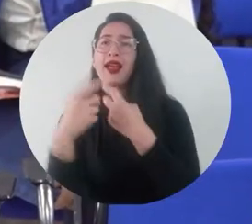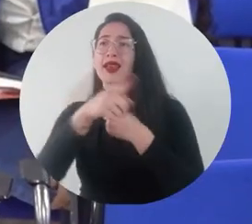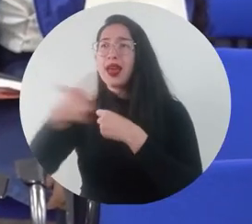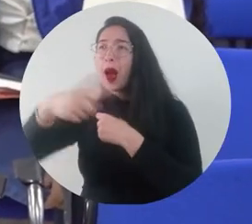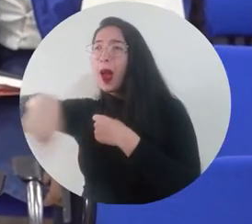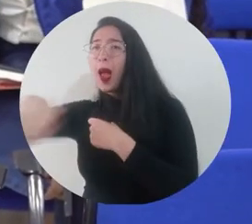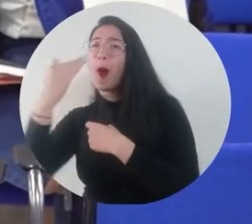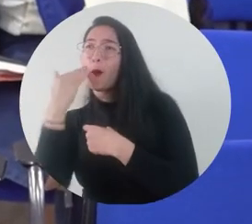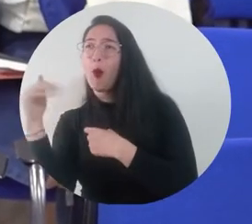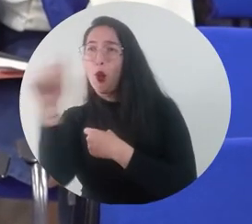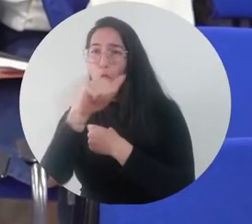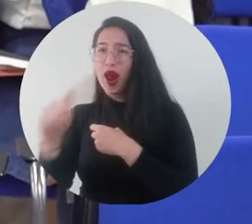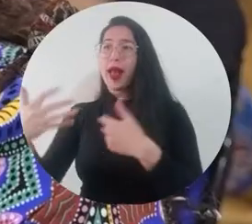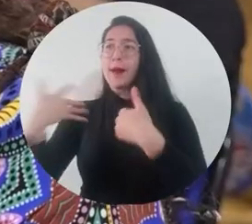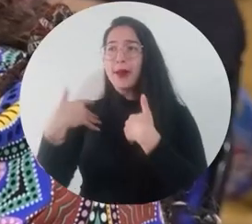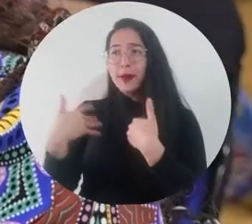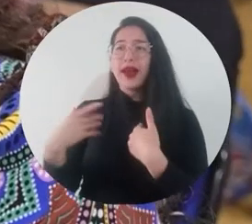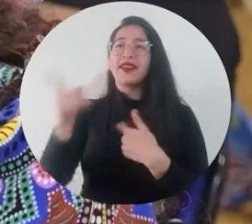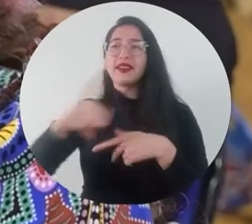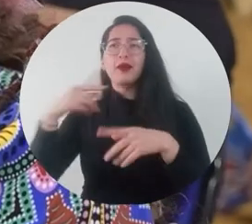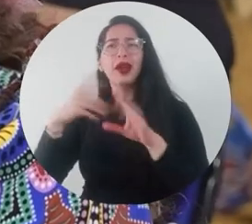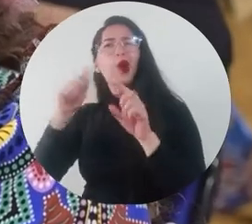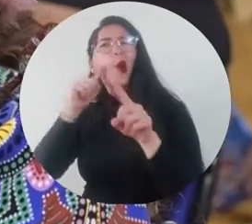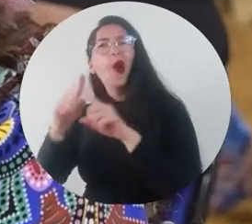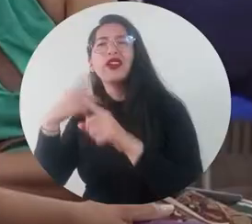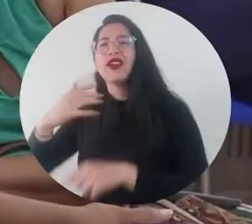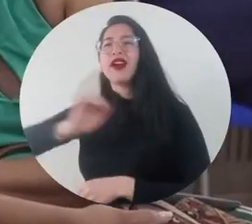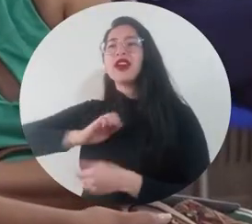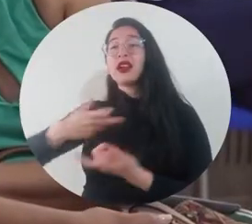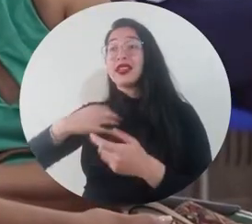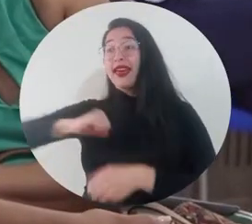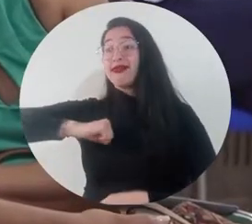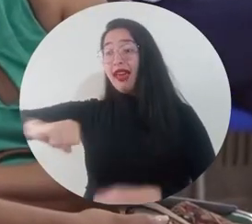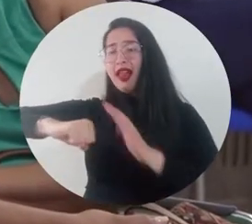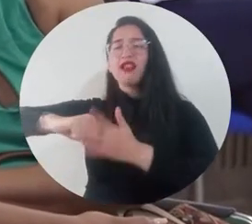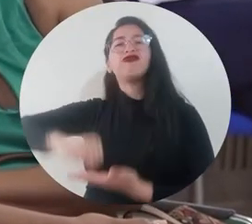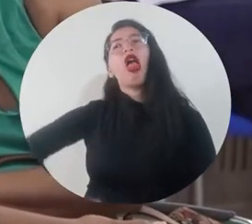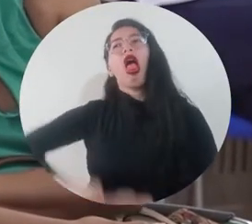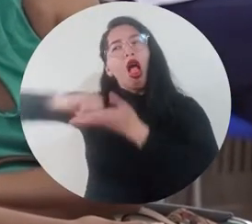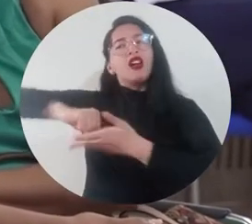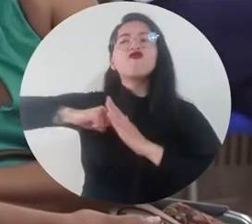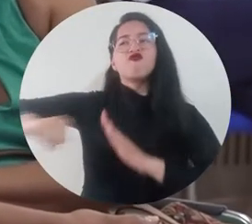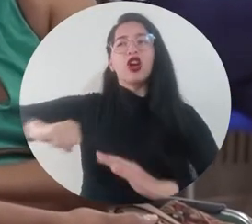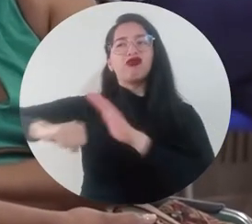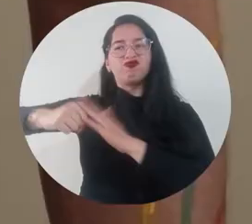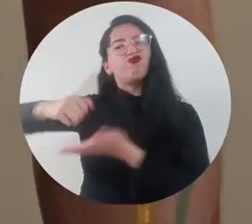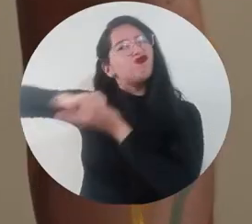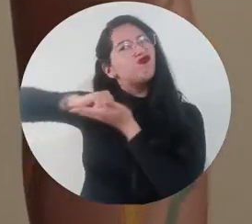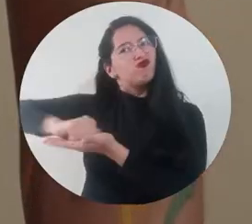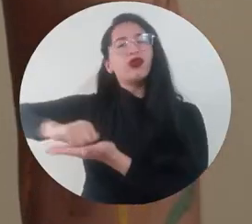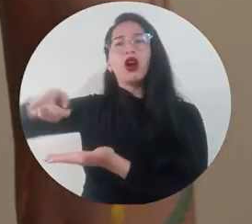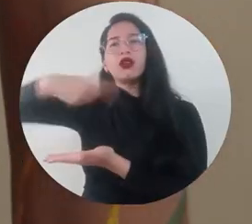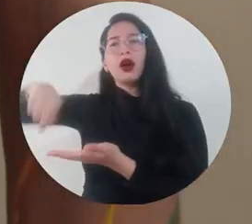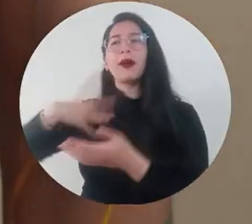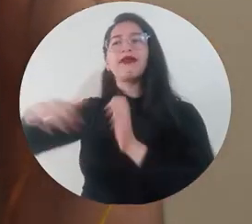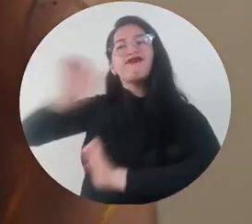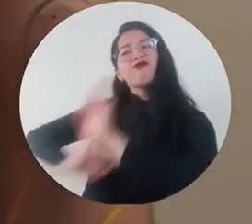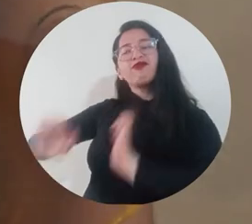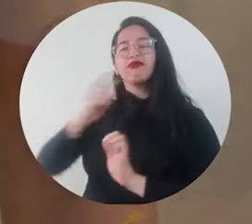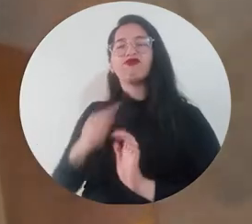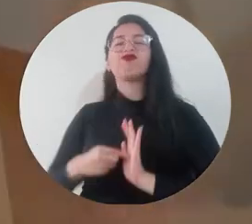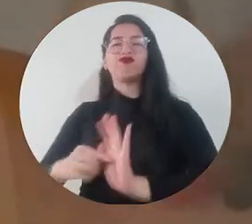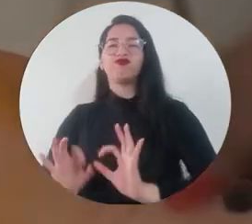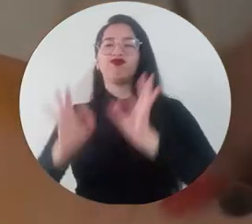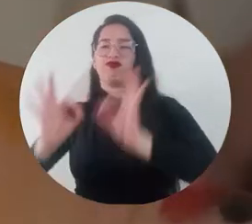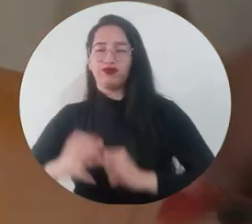con las mujeres víctimas del conflicto y el compromiso a través de la educación en la defensa de sus derechos y la no repetición de hechos violentos